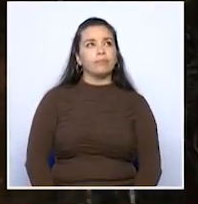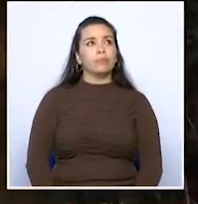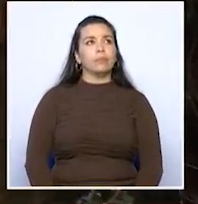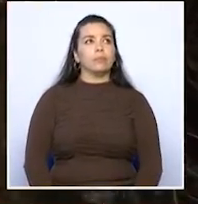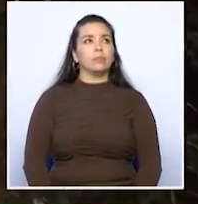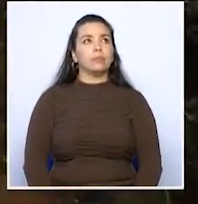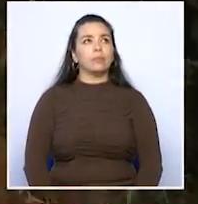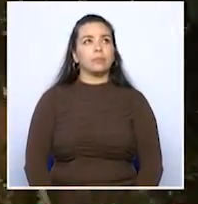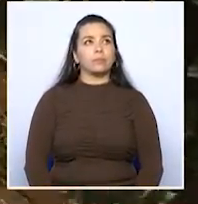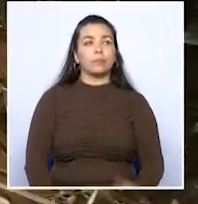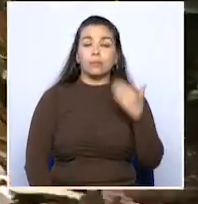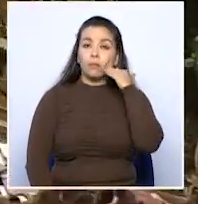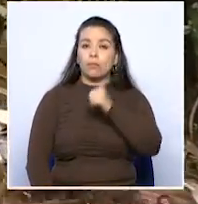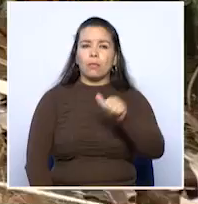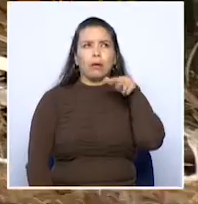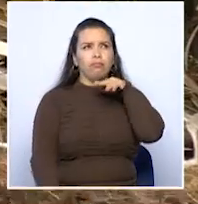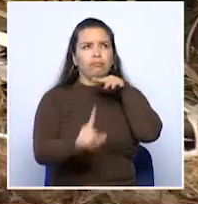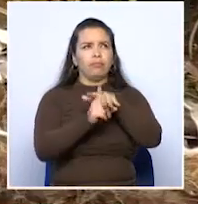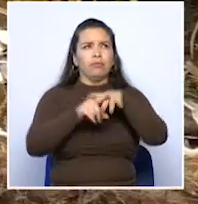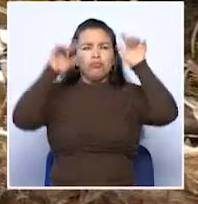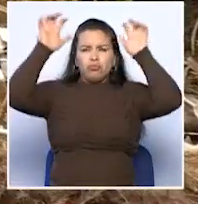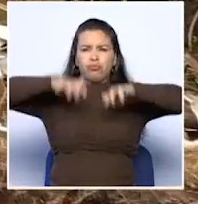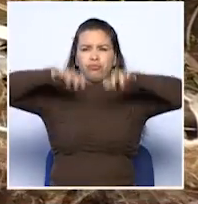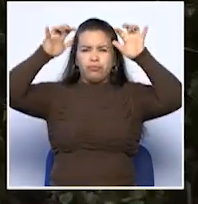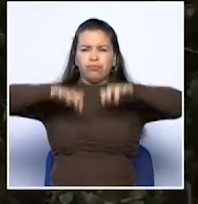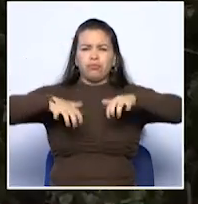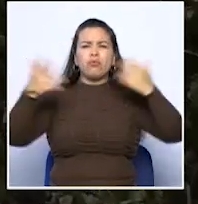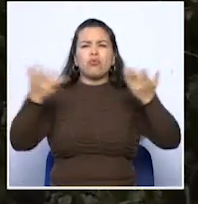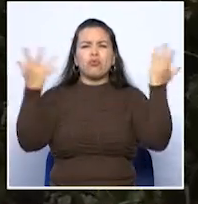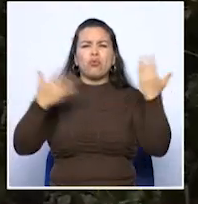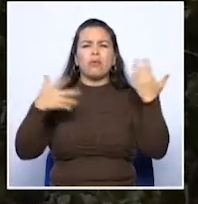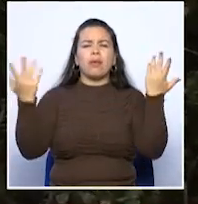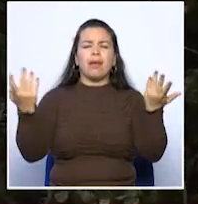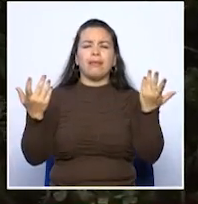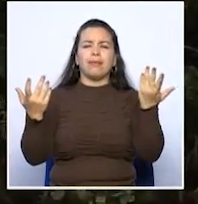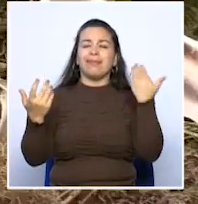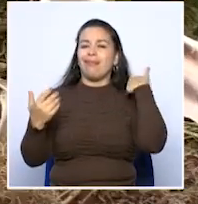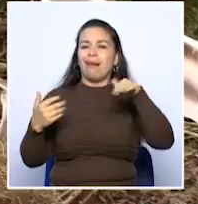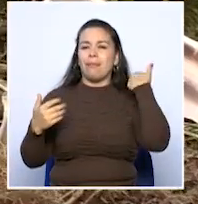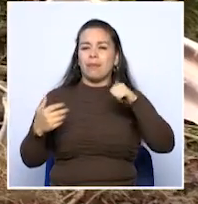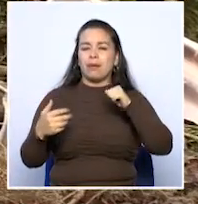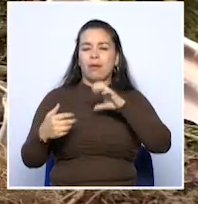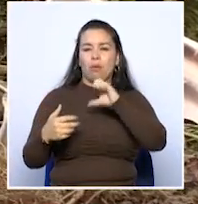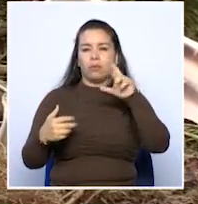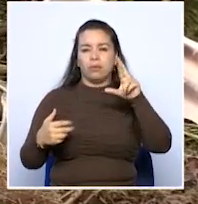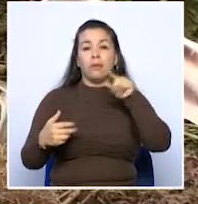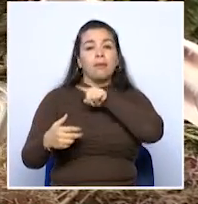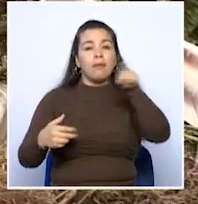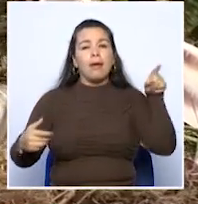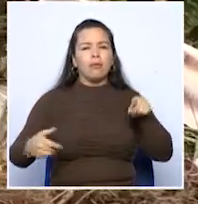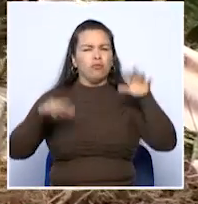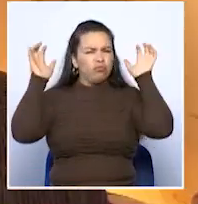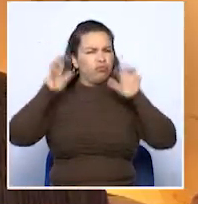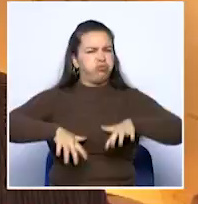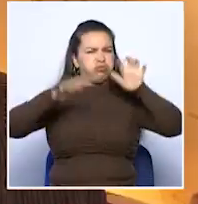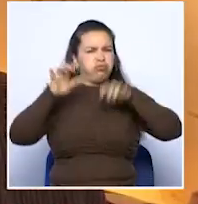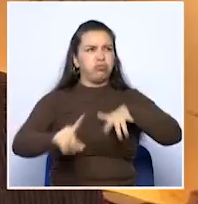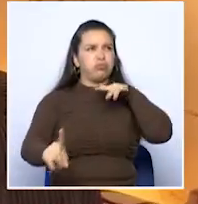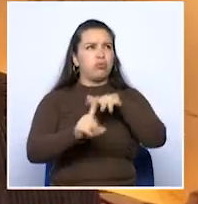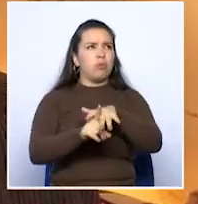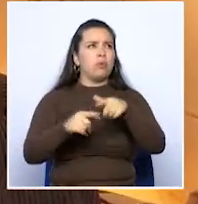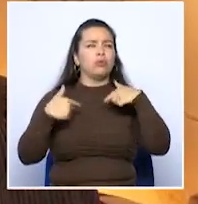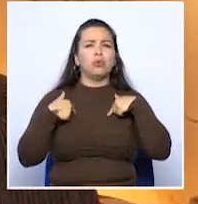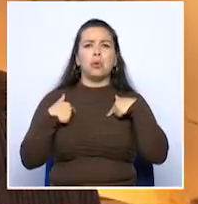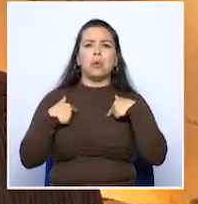Resultó seriamente lesionada durante un deslizamiento de tierra en el barrio Montevideo al occidente de Armenia. Las lluvias ocasionaron la emergencia. Yo